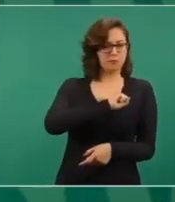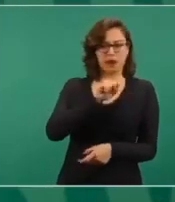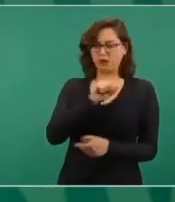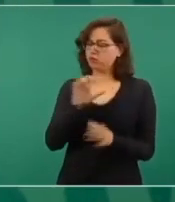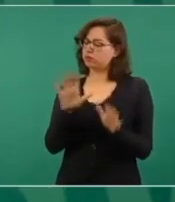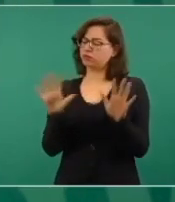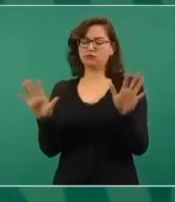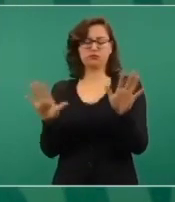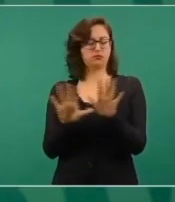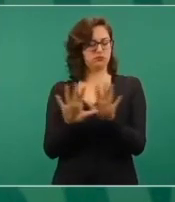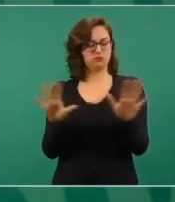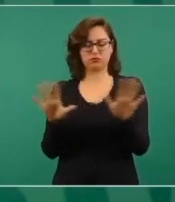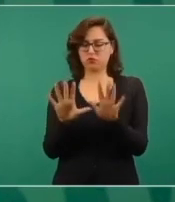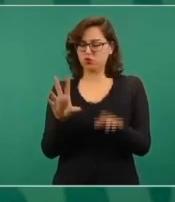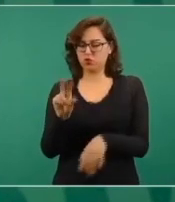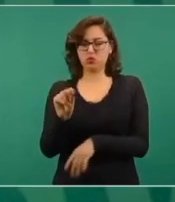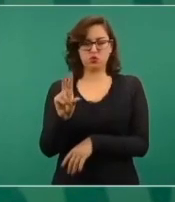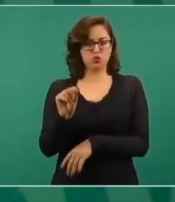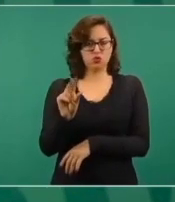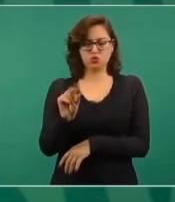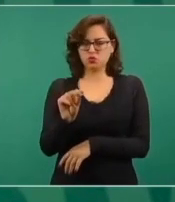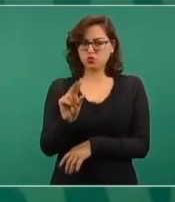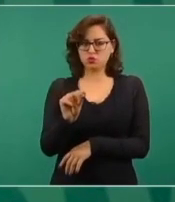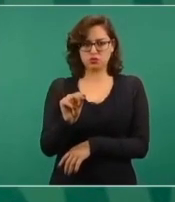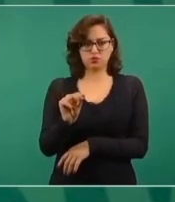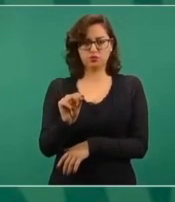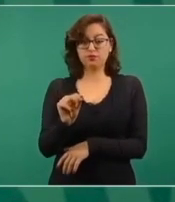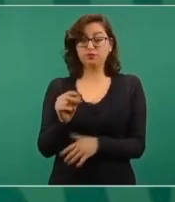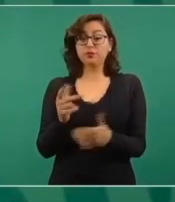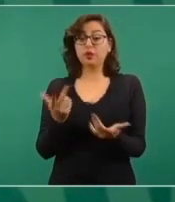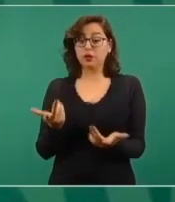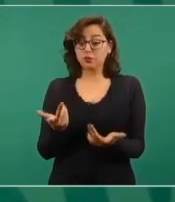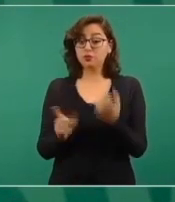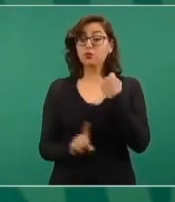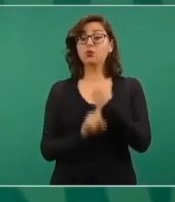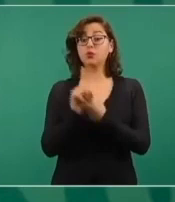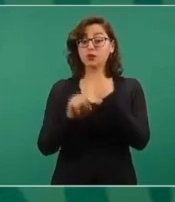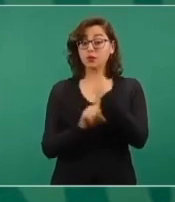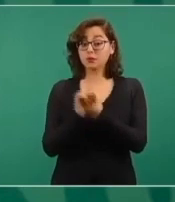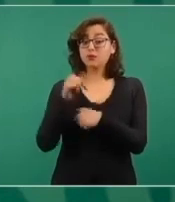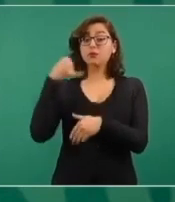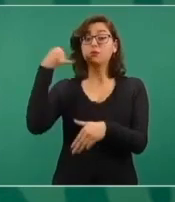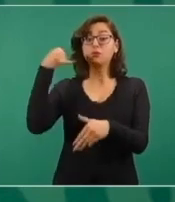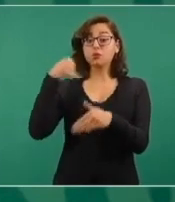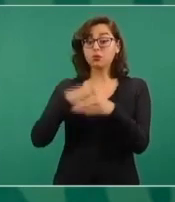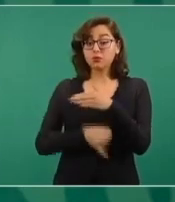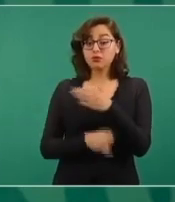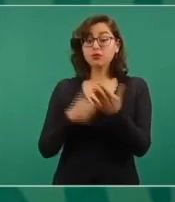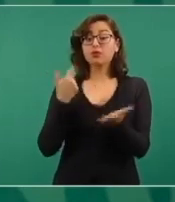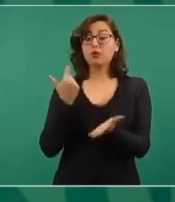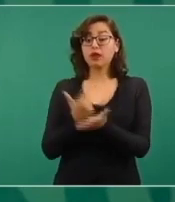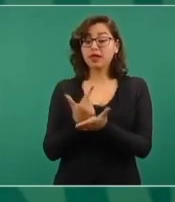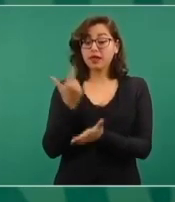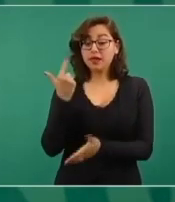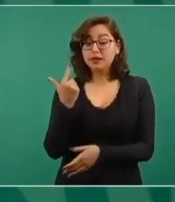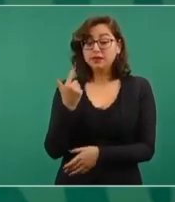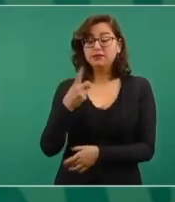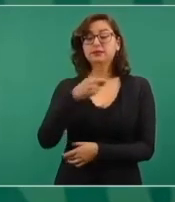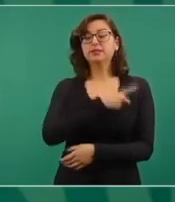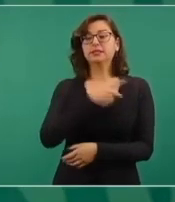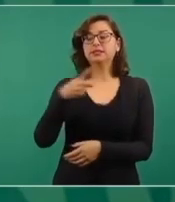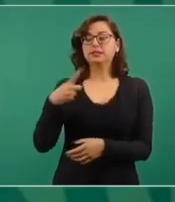son conflictos complejos que se tienen que ir atendiendo a partir